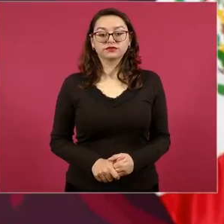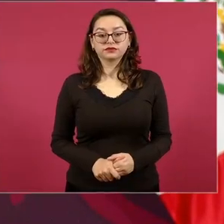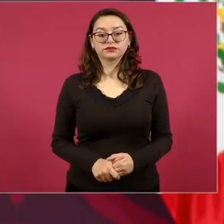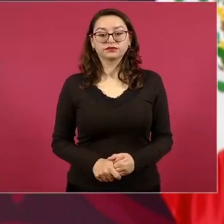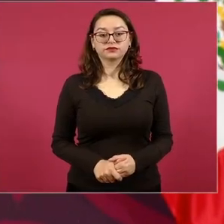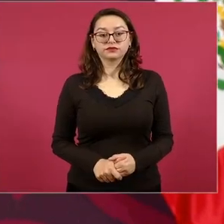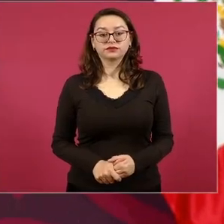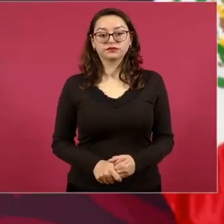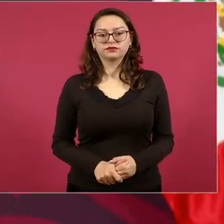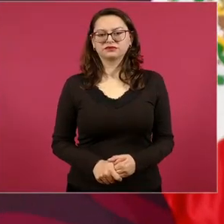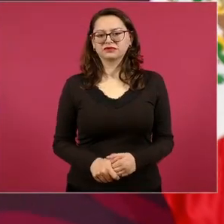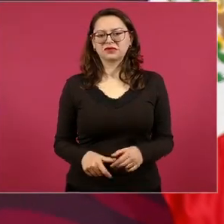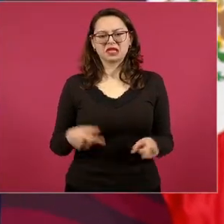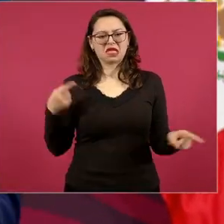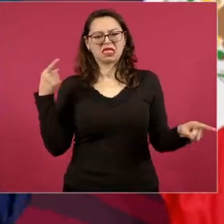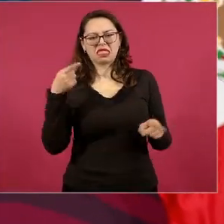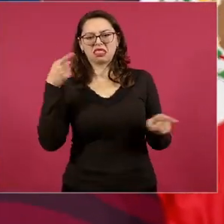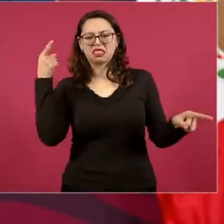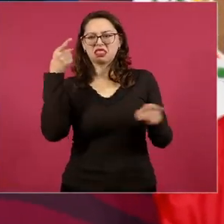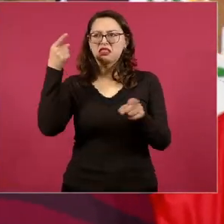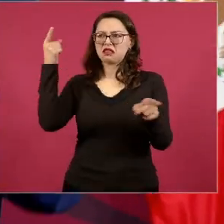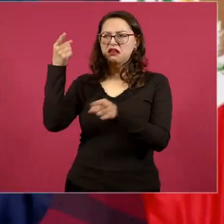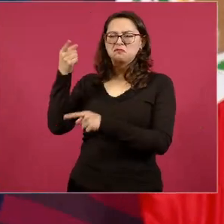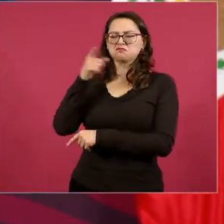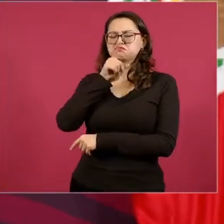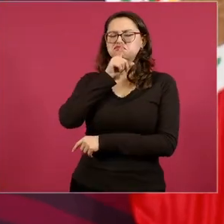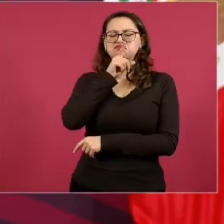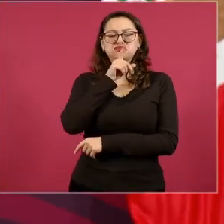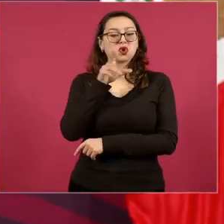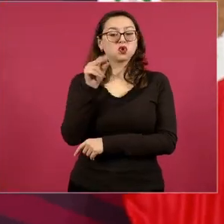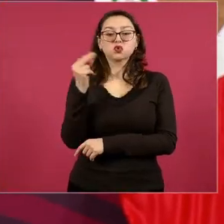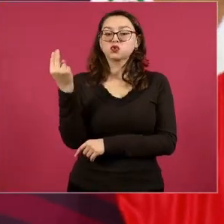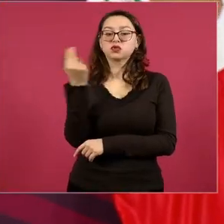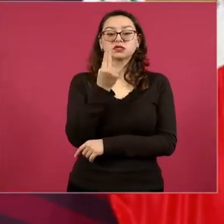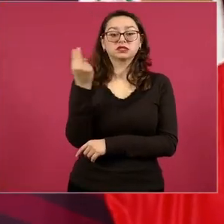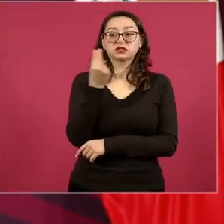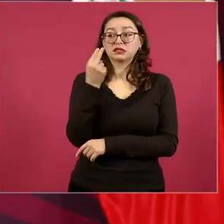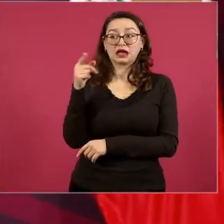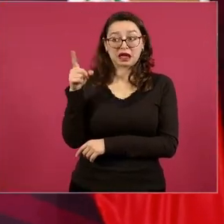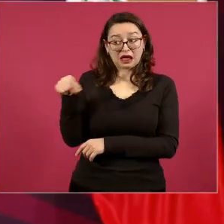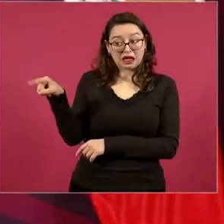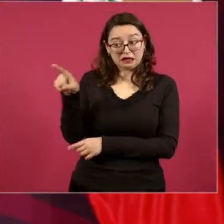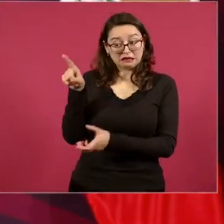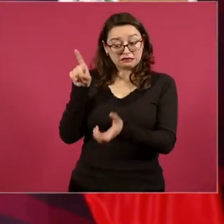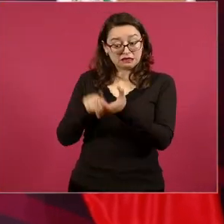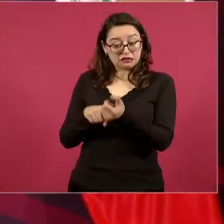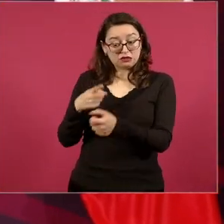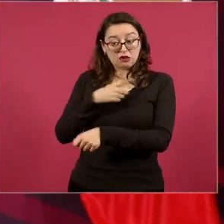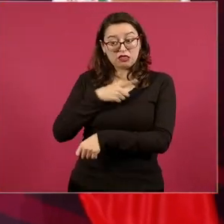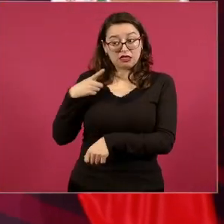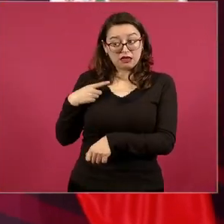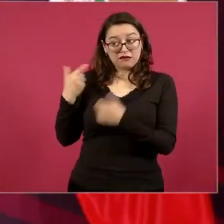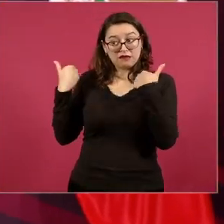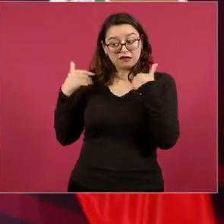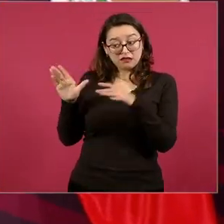insultos sin nada no no no no ellos mismos deberían de atender esto